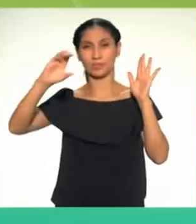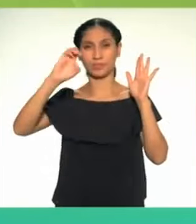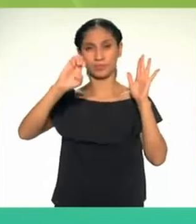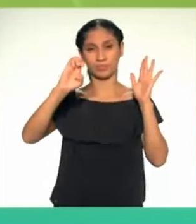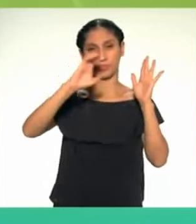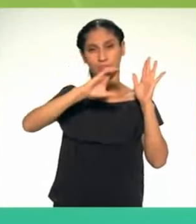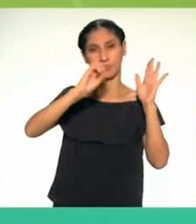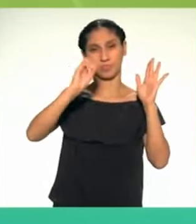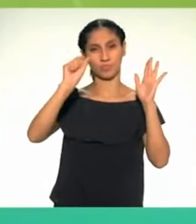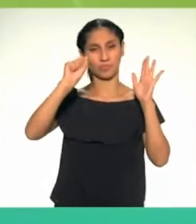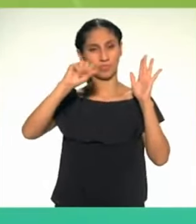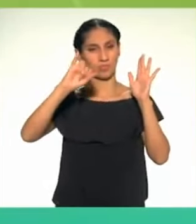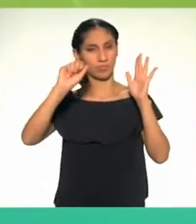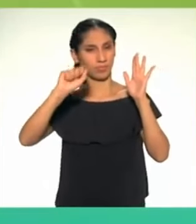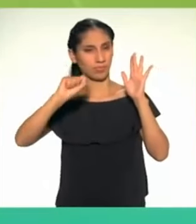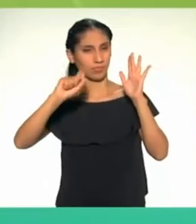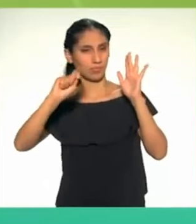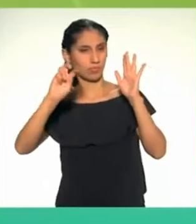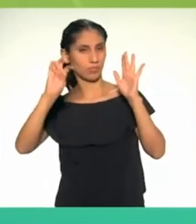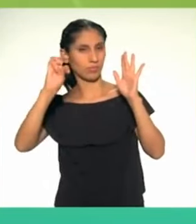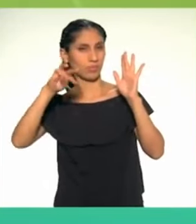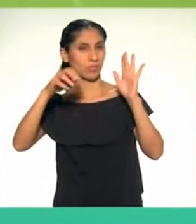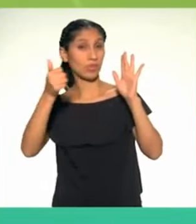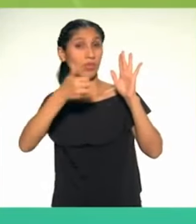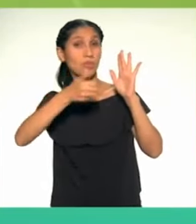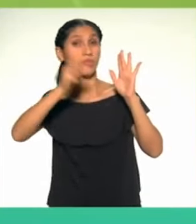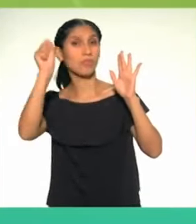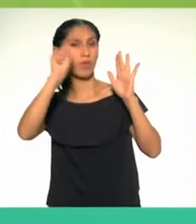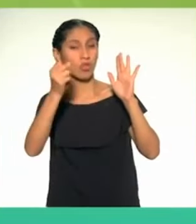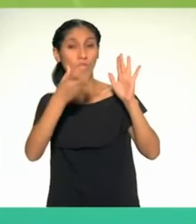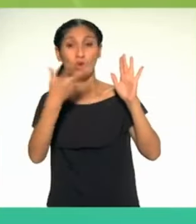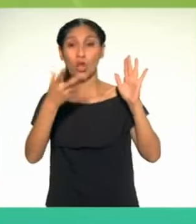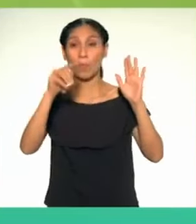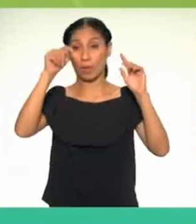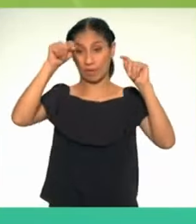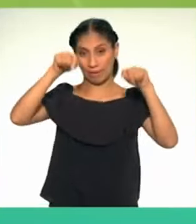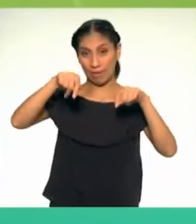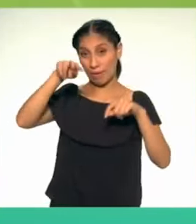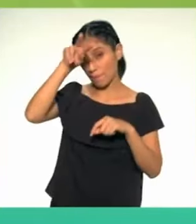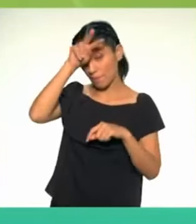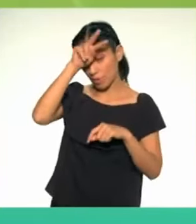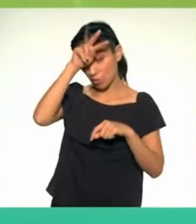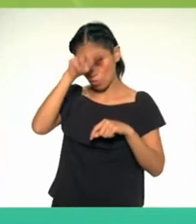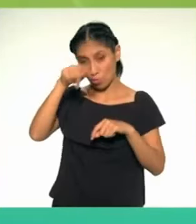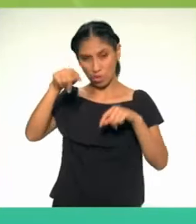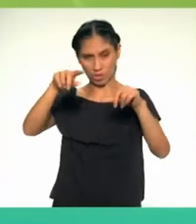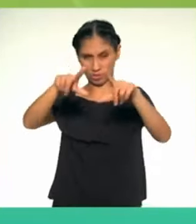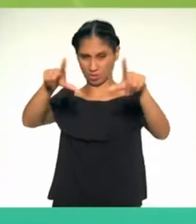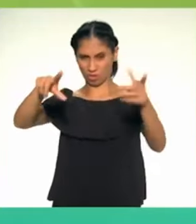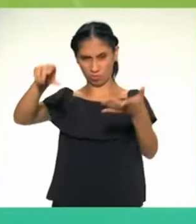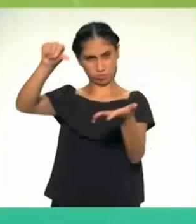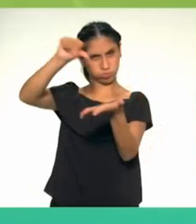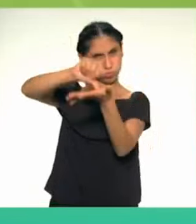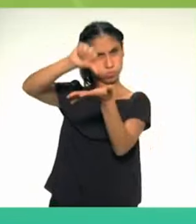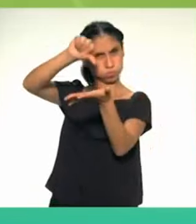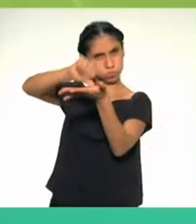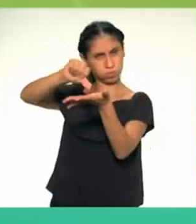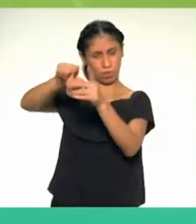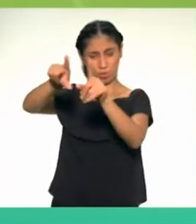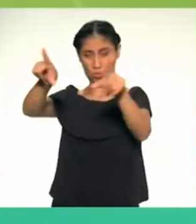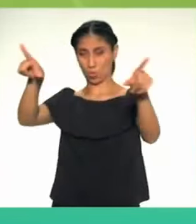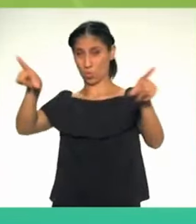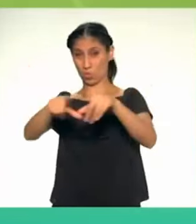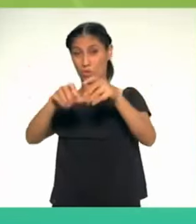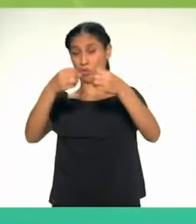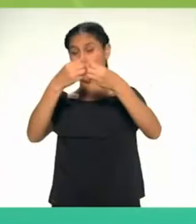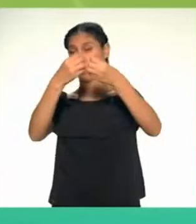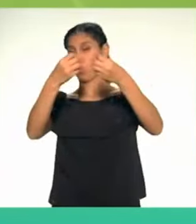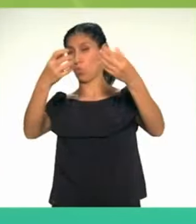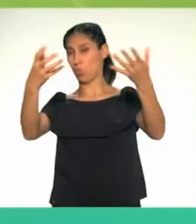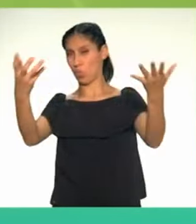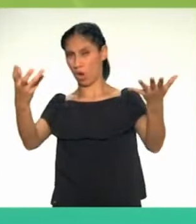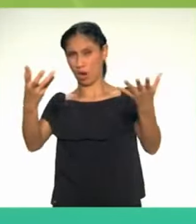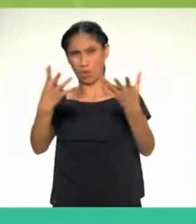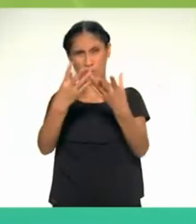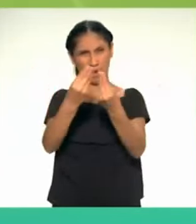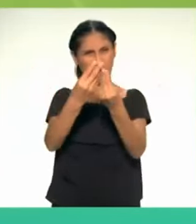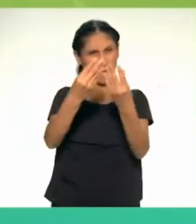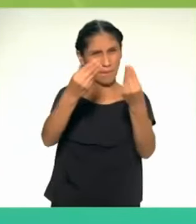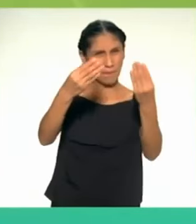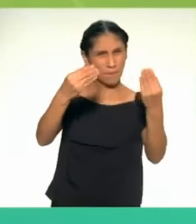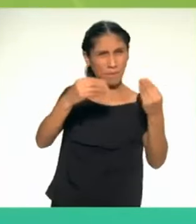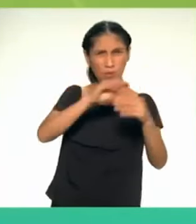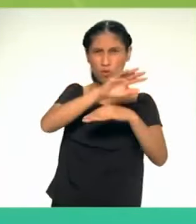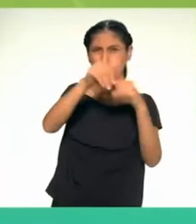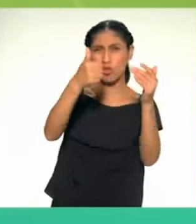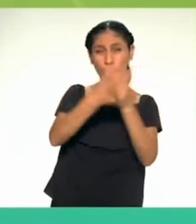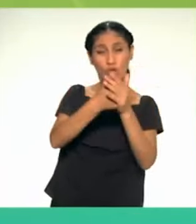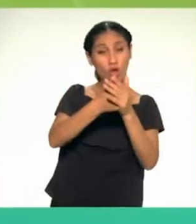debe a que nuestro país está ubicado en una zona tropical, a las principales corrientes marinas y a su compleja variedad del relieve